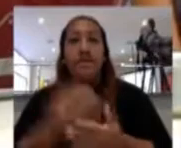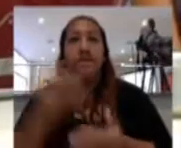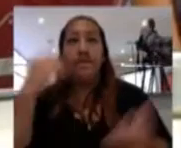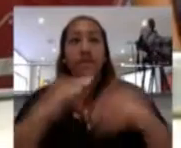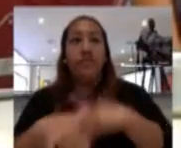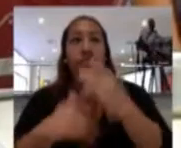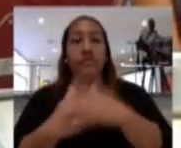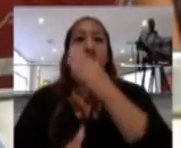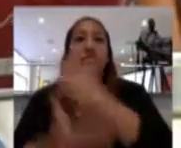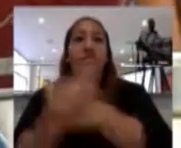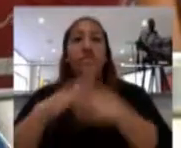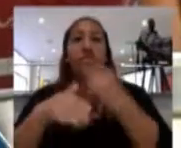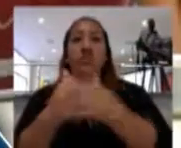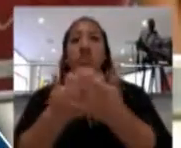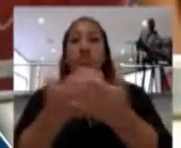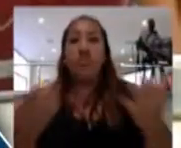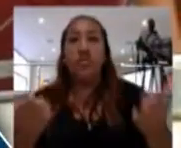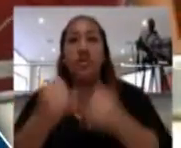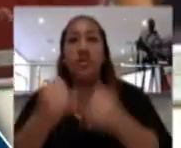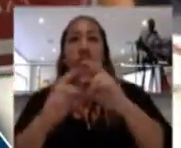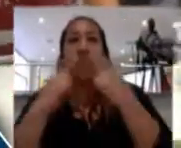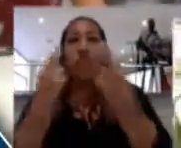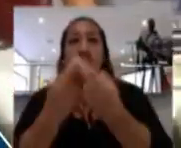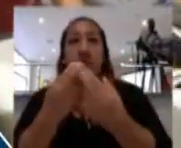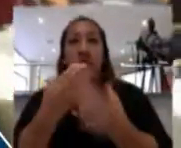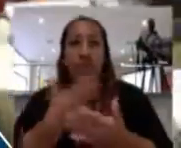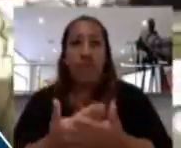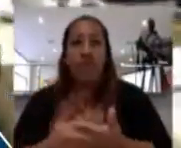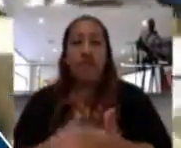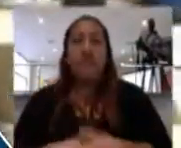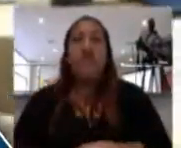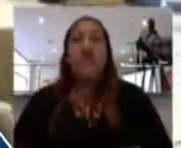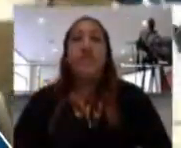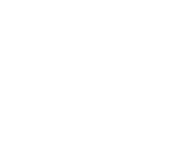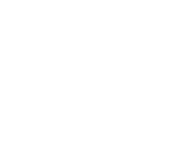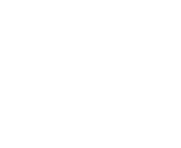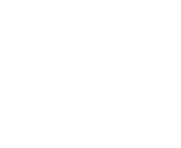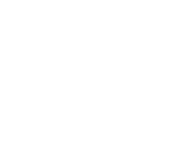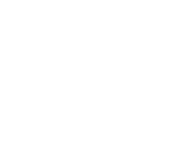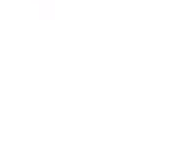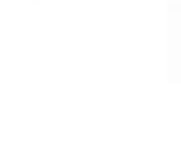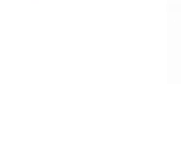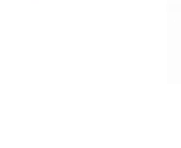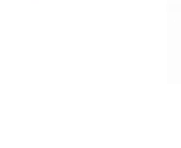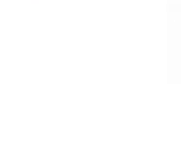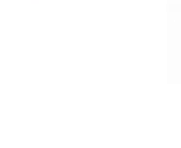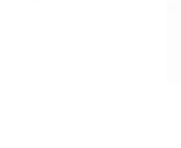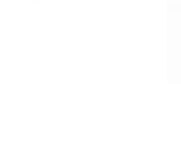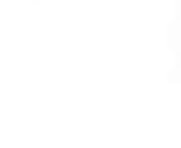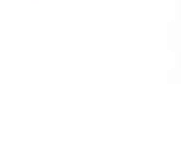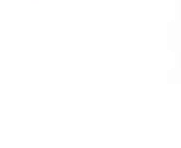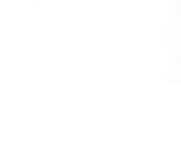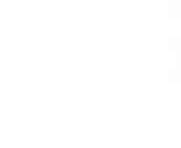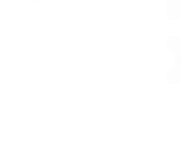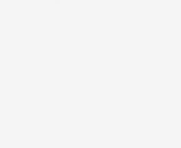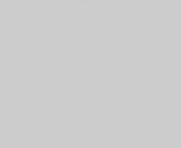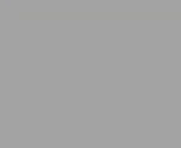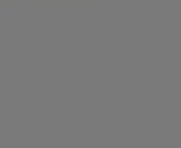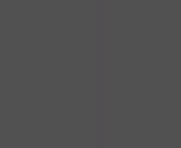presencia esta mañana de todos ustedes y levantamos la sesión. por ver